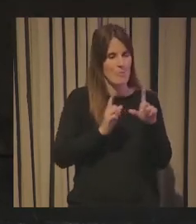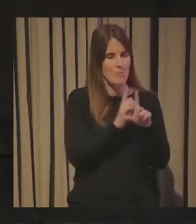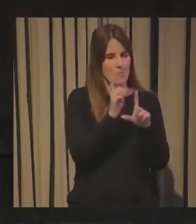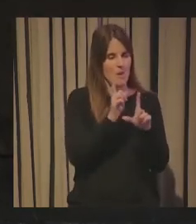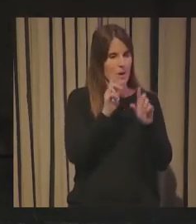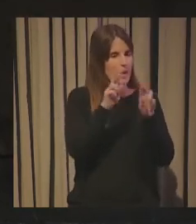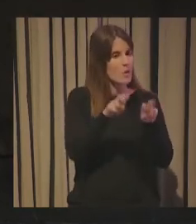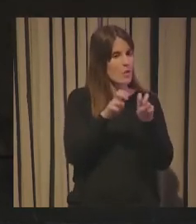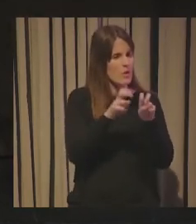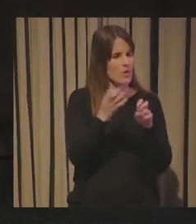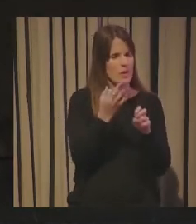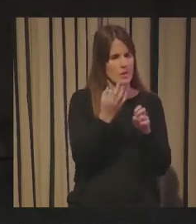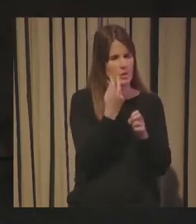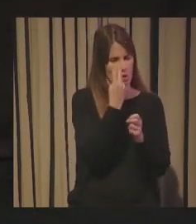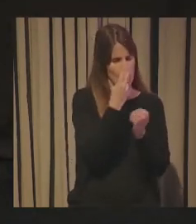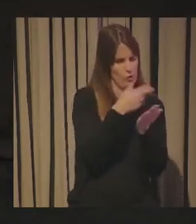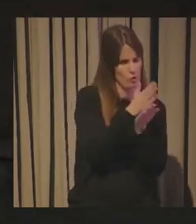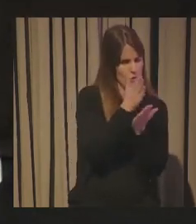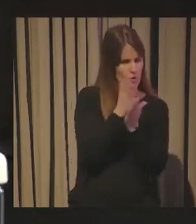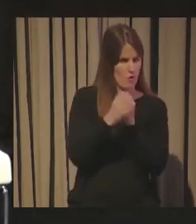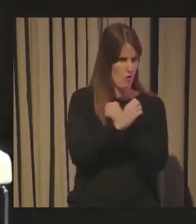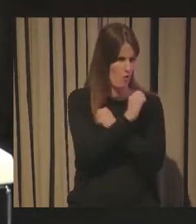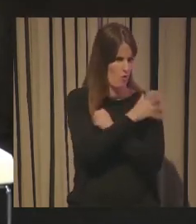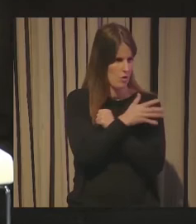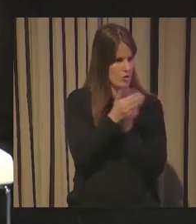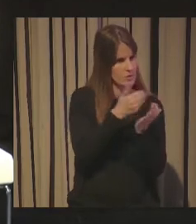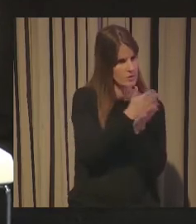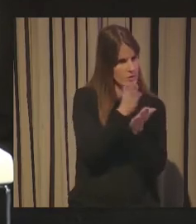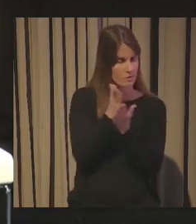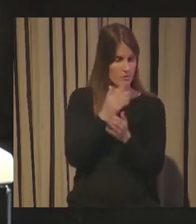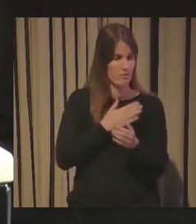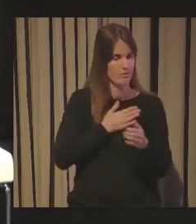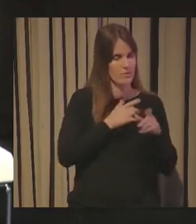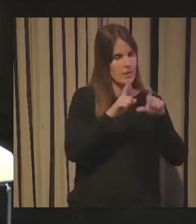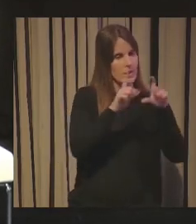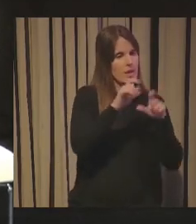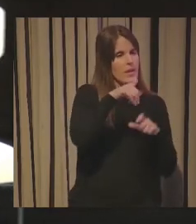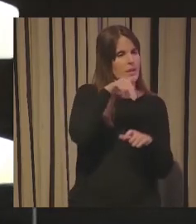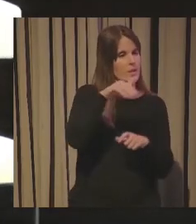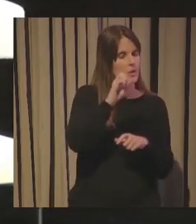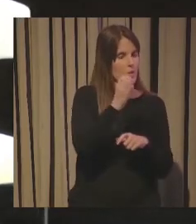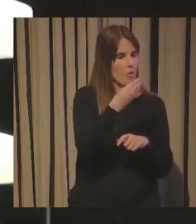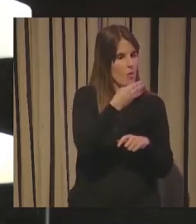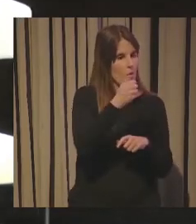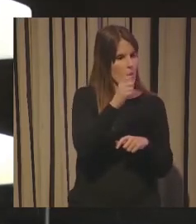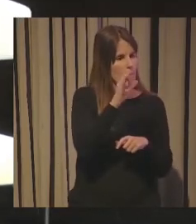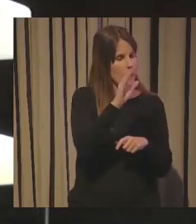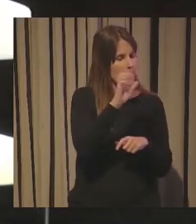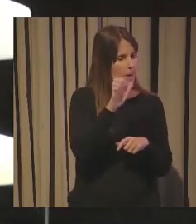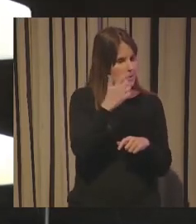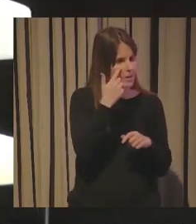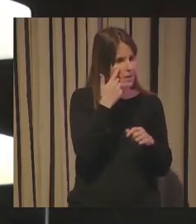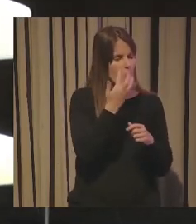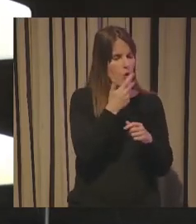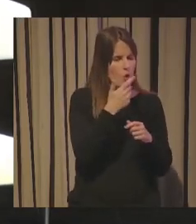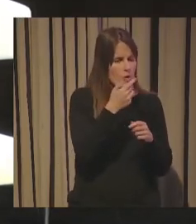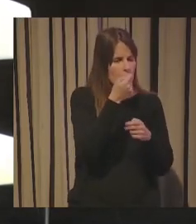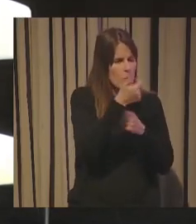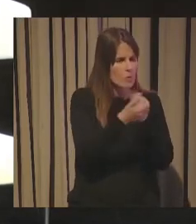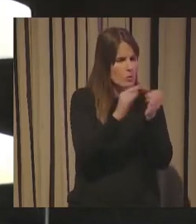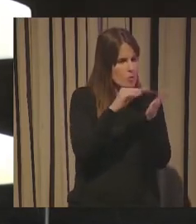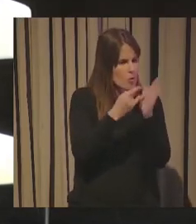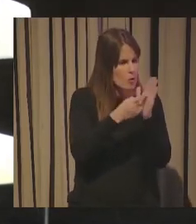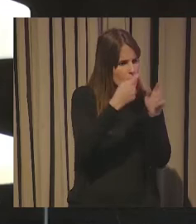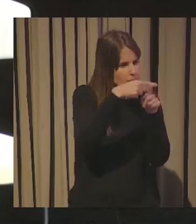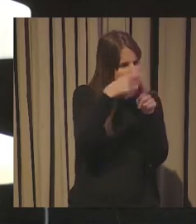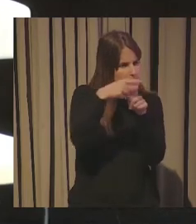mí tiene dos ejercicios, un ejercicio de vigilancia que nos obliga a nosotros, a Innovasque, a estar al día de todos y de cada una de las soluciones que